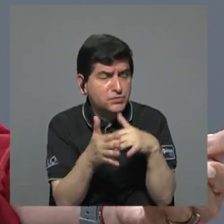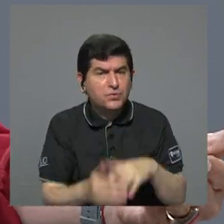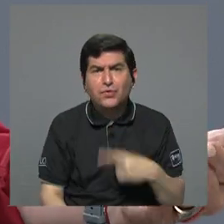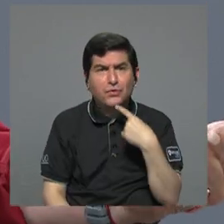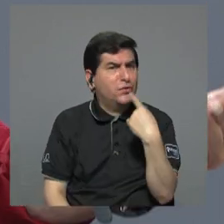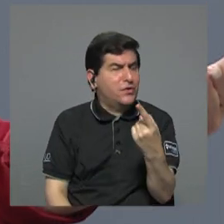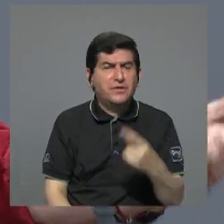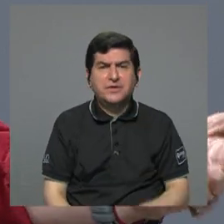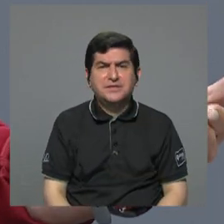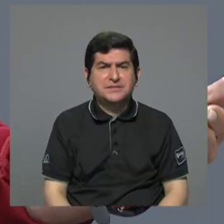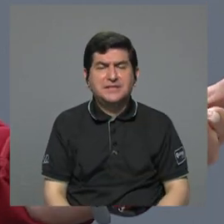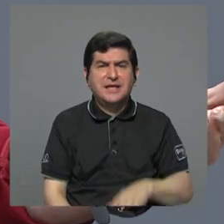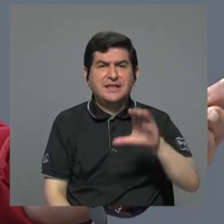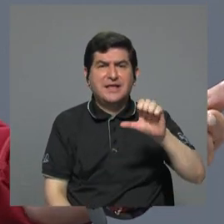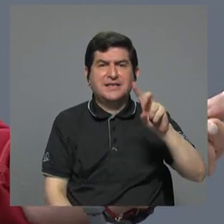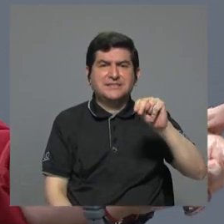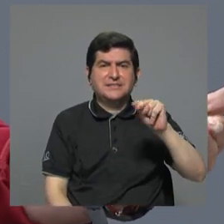no dicen.